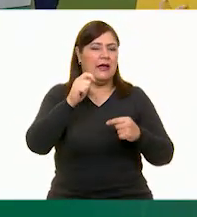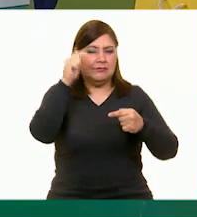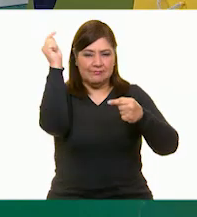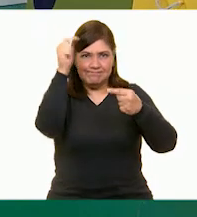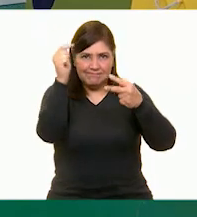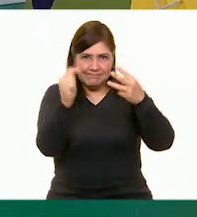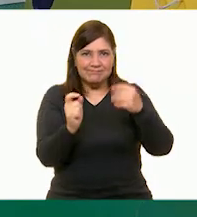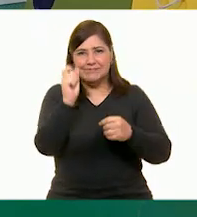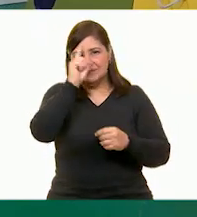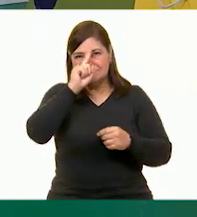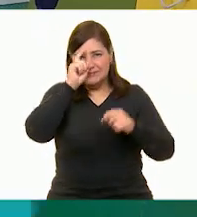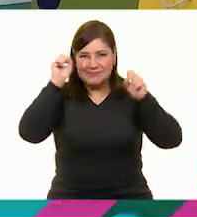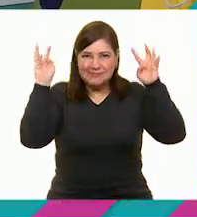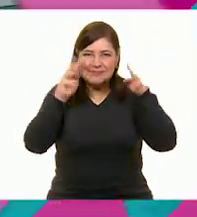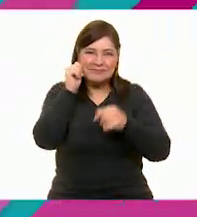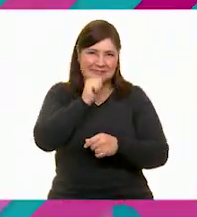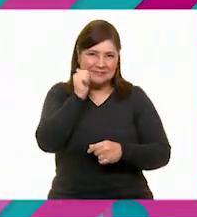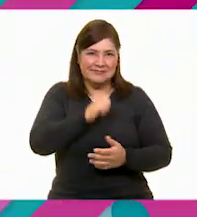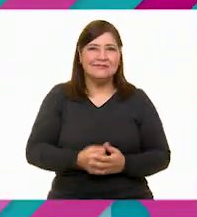recomendaciones de AjoListo? ¡Claro que sí!